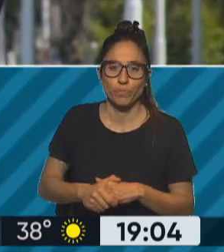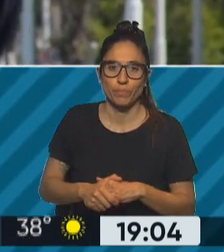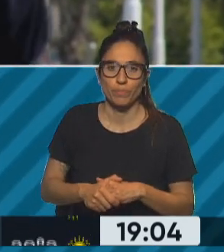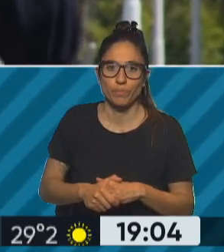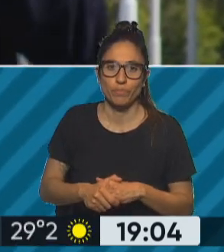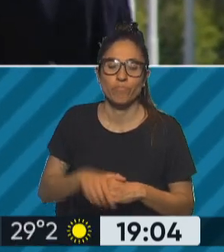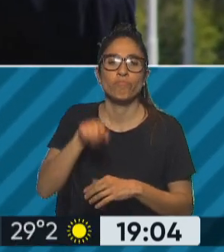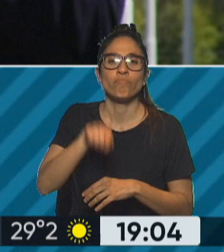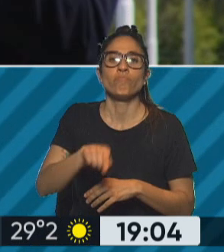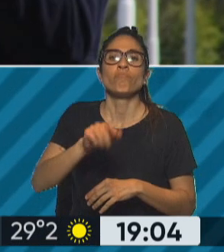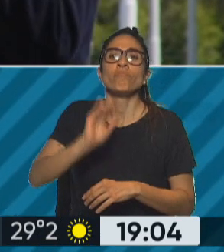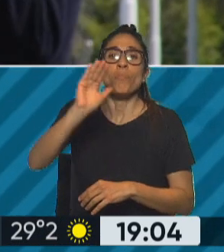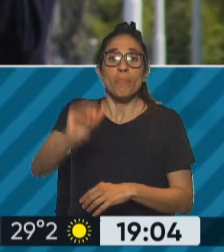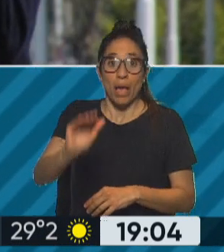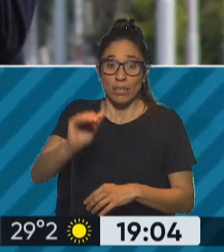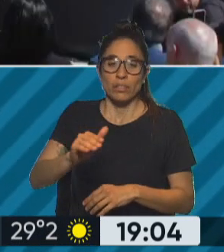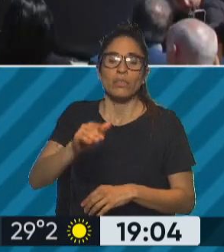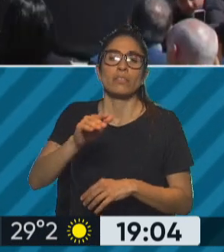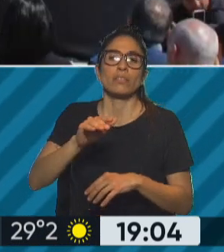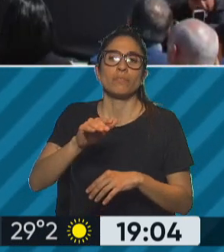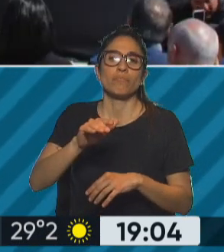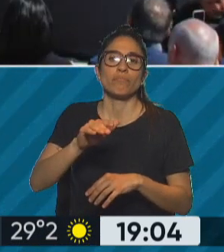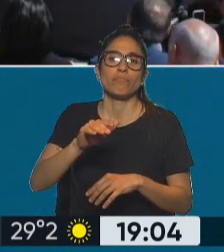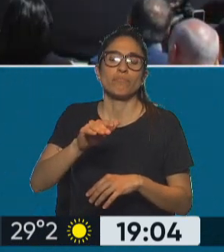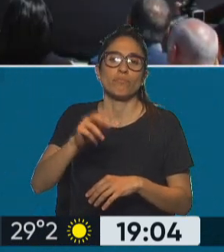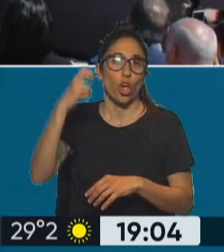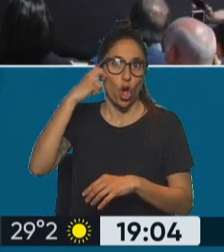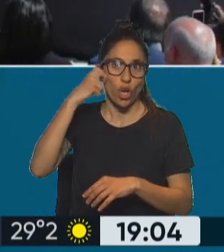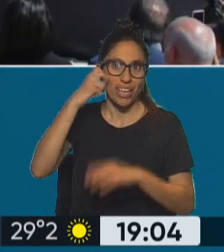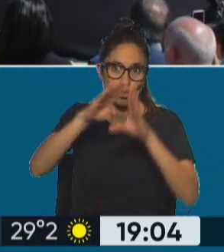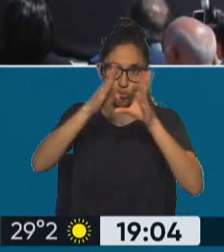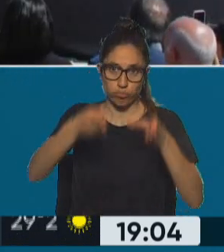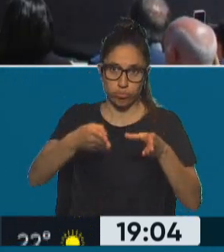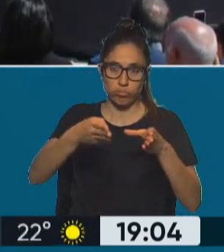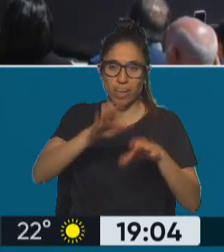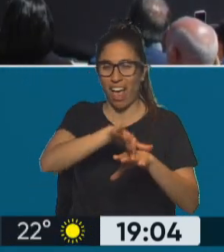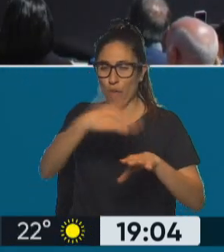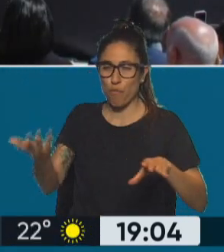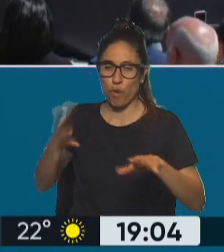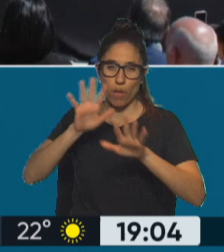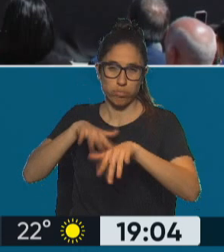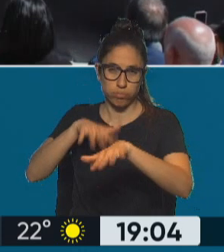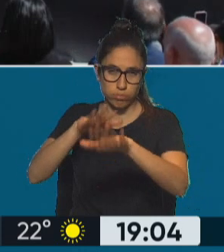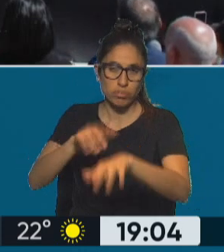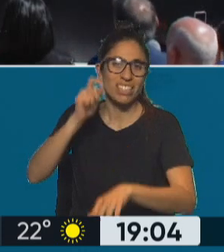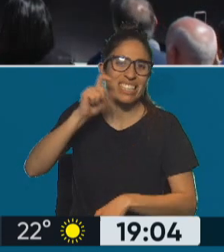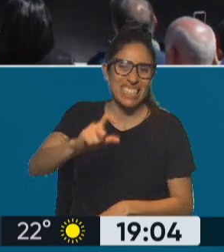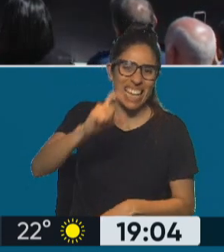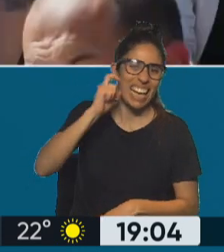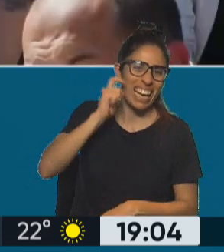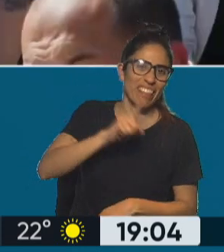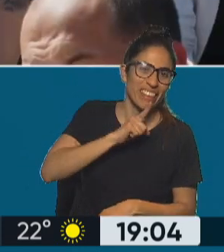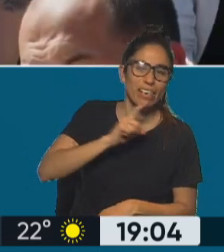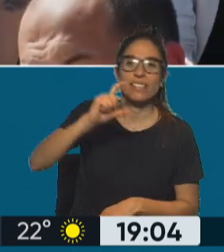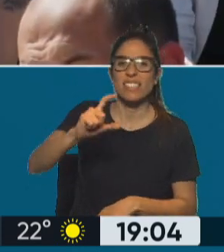movilización convocada por el Consejo Directivo de la CGT para apoyar la reforma y también va a estar el martes la CTA. Atención, porque